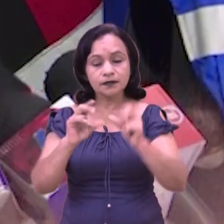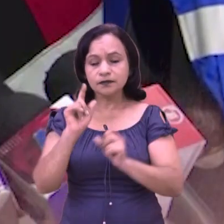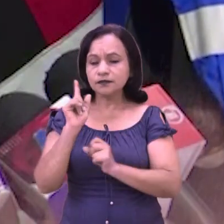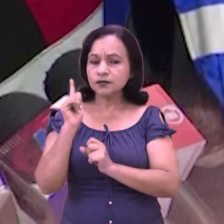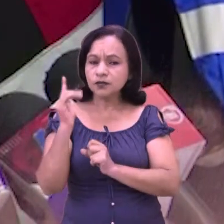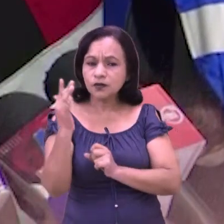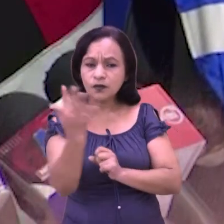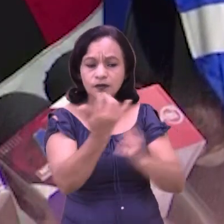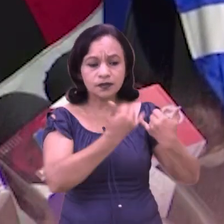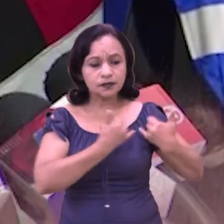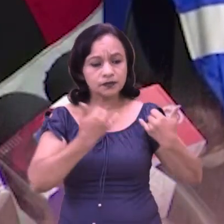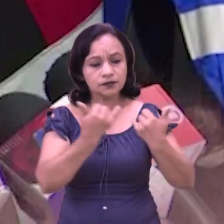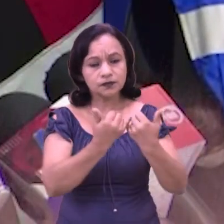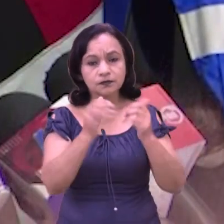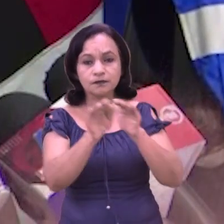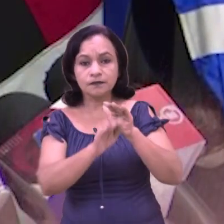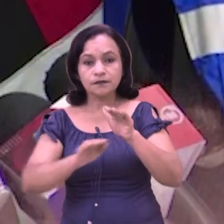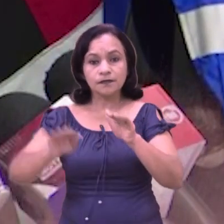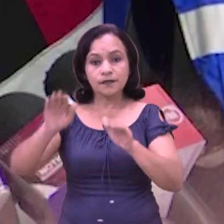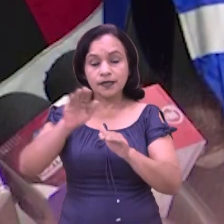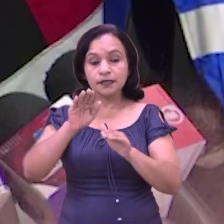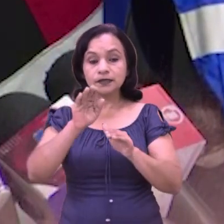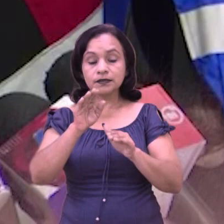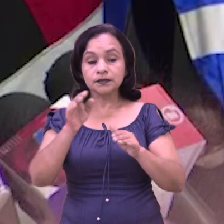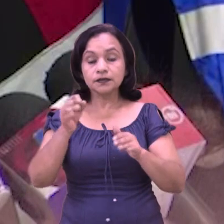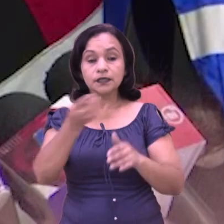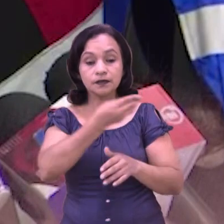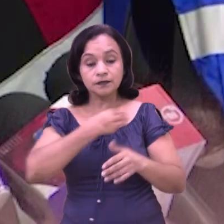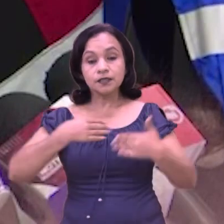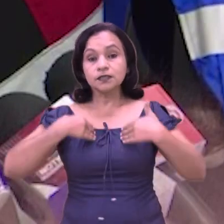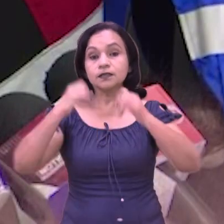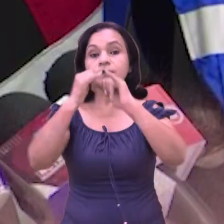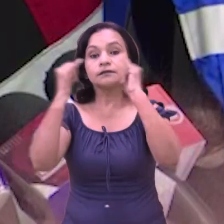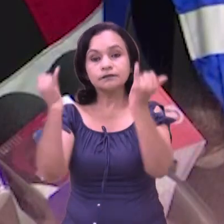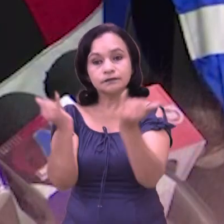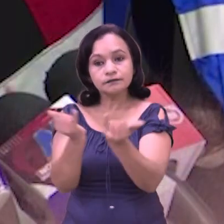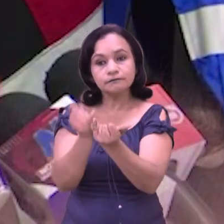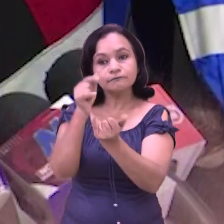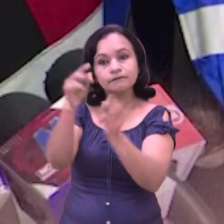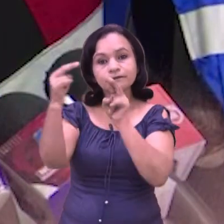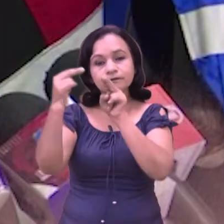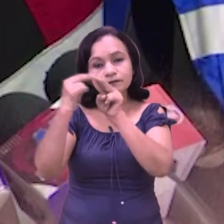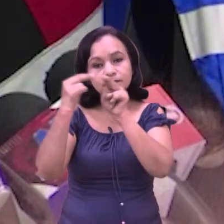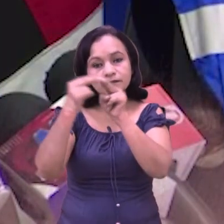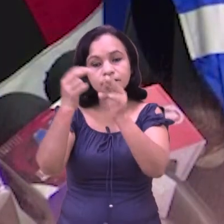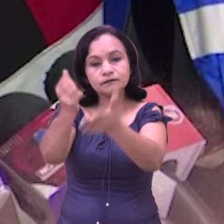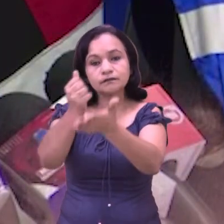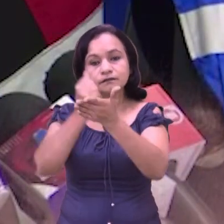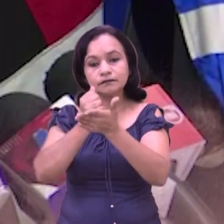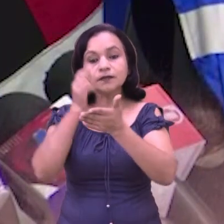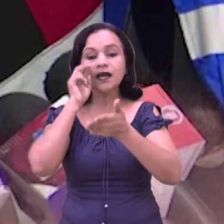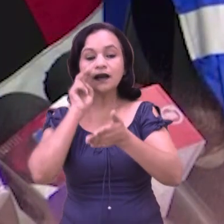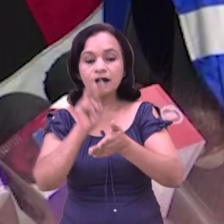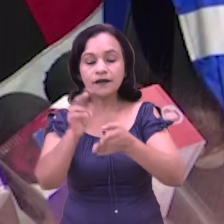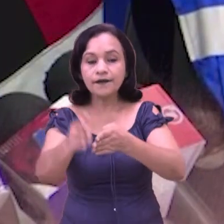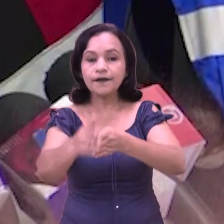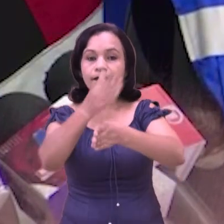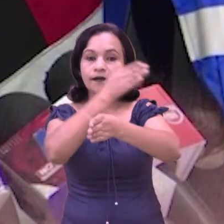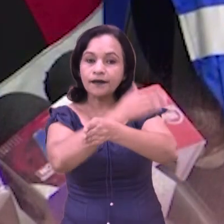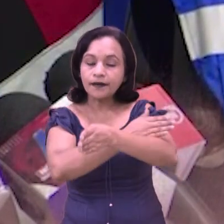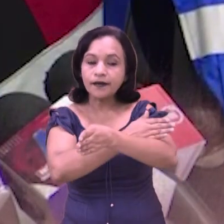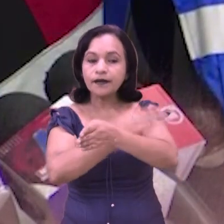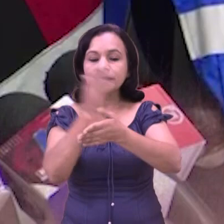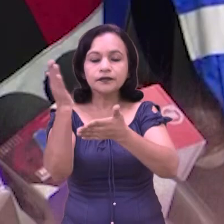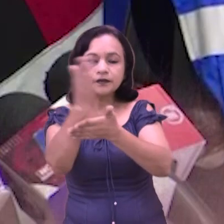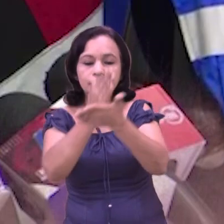todas las instituciones involucradas, sobre todo en el reglamento sanitario internacional, nos vinculemos para la detección temprana que puedan